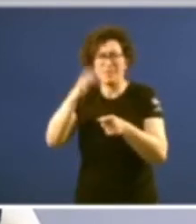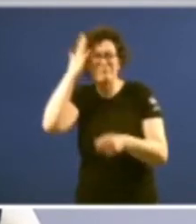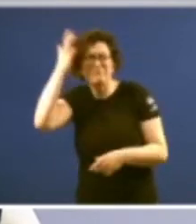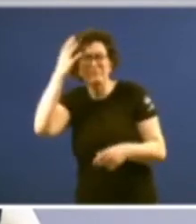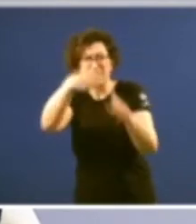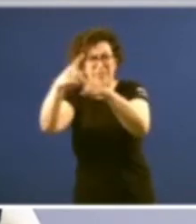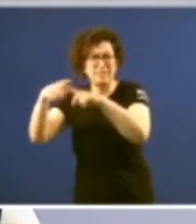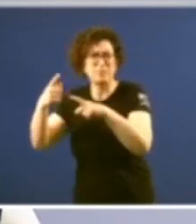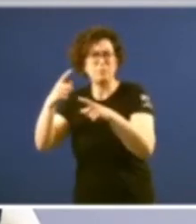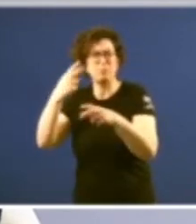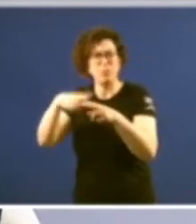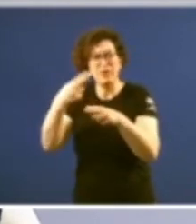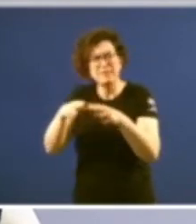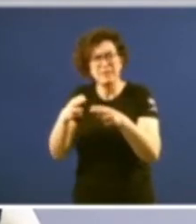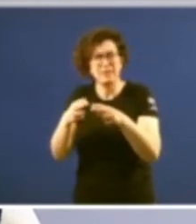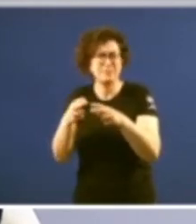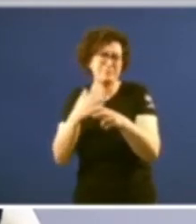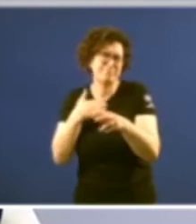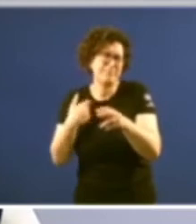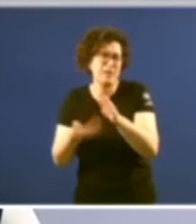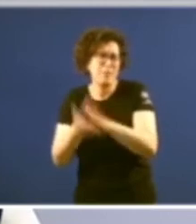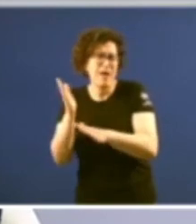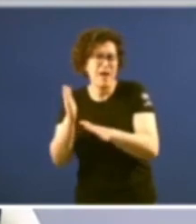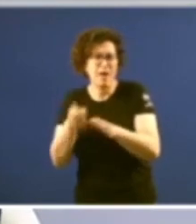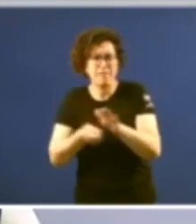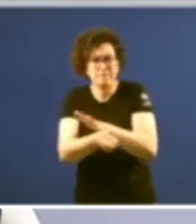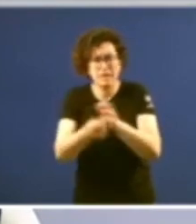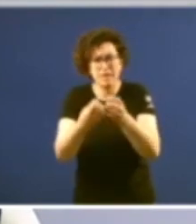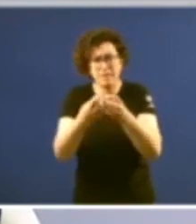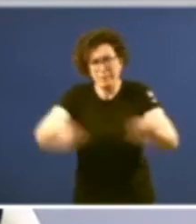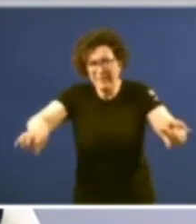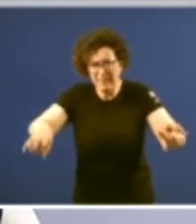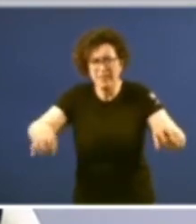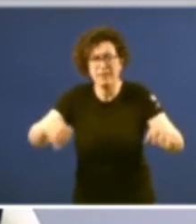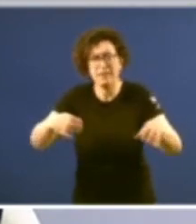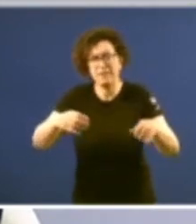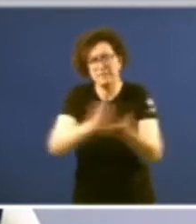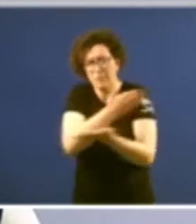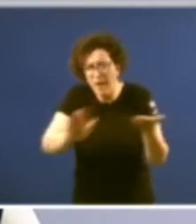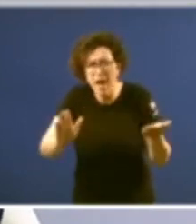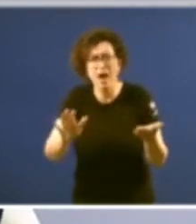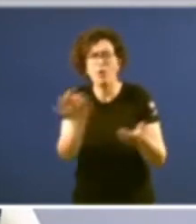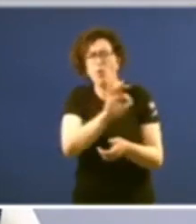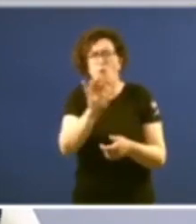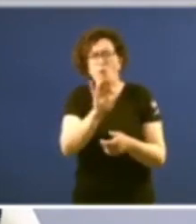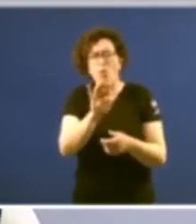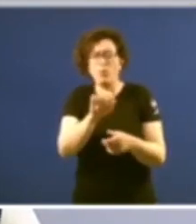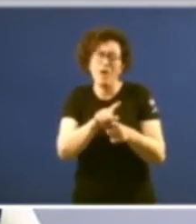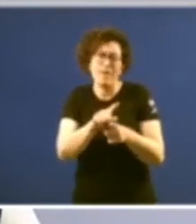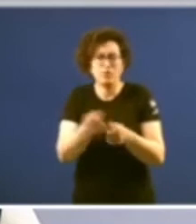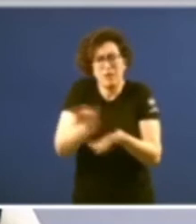que tenden a dividir a separar ou a recentralizar